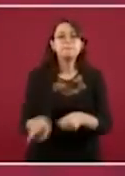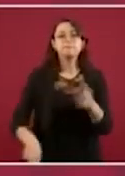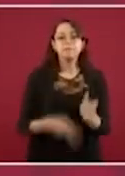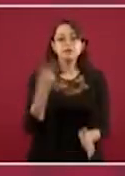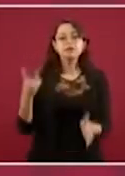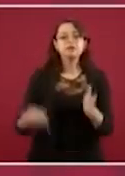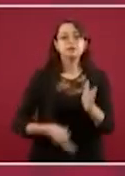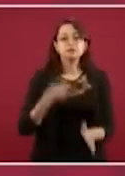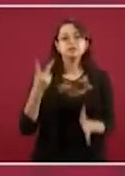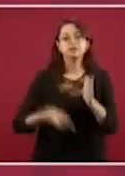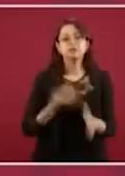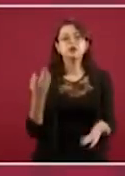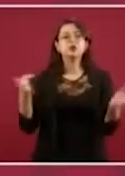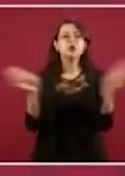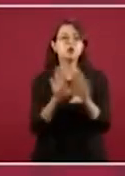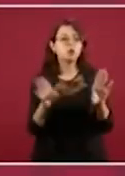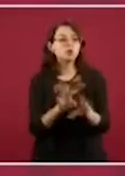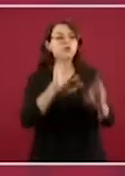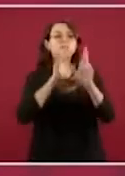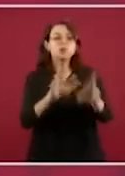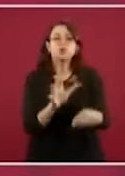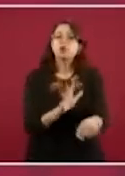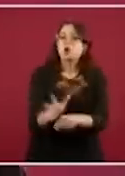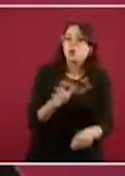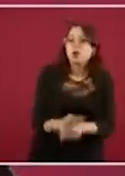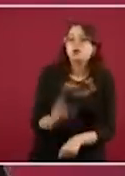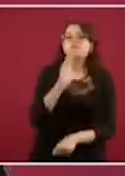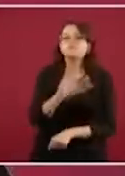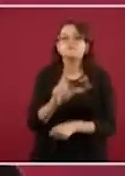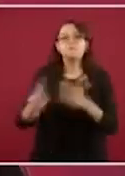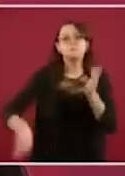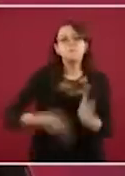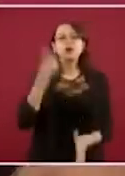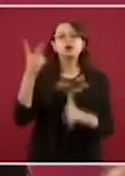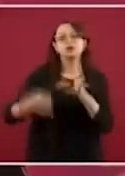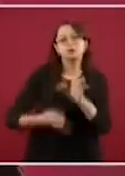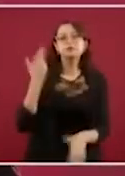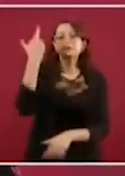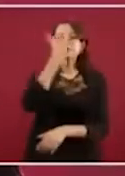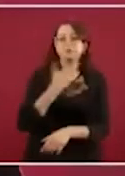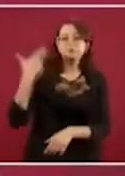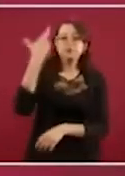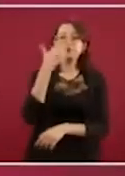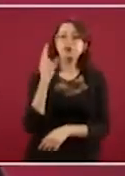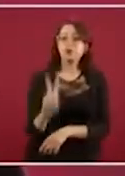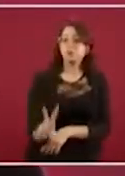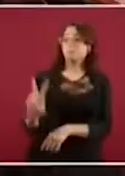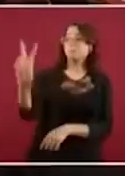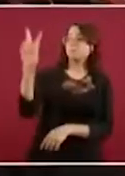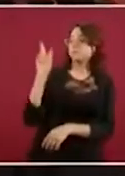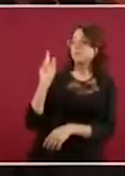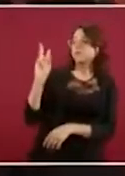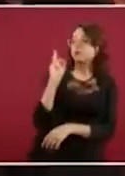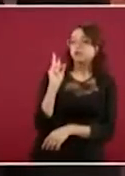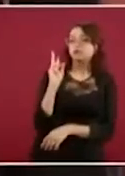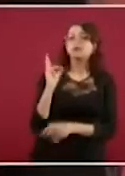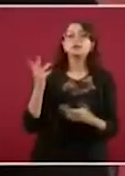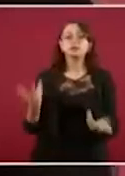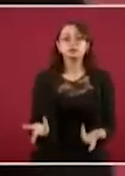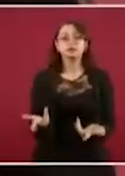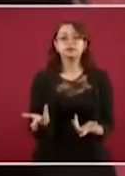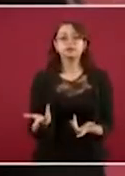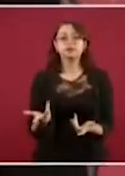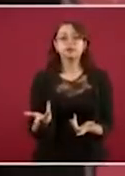insistiendo cómo le contestas, qué le dijiste y estamos revisando. Y el viernes de la semana pasada justamente tuvimos una reunión